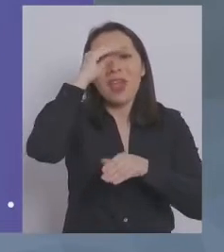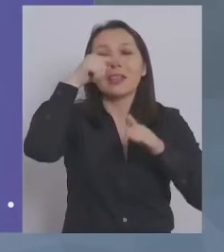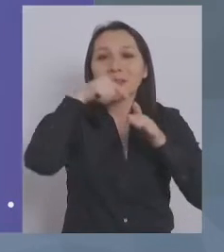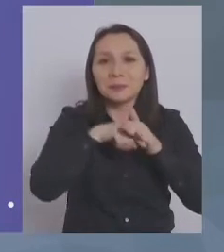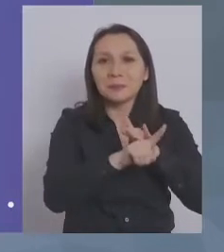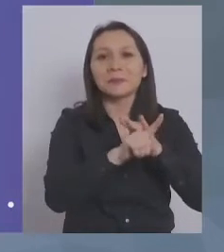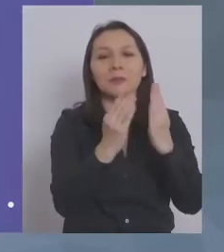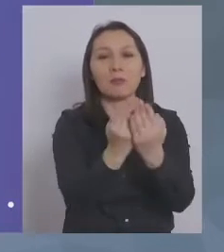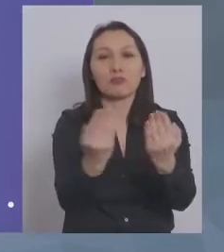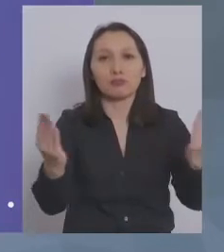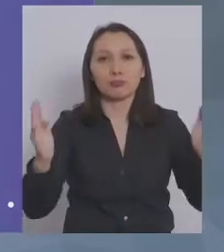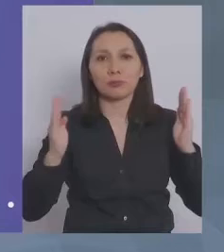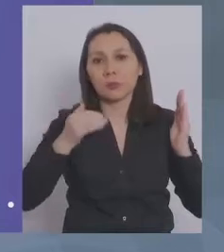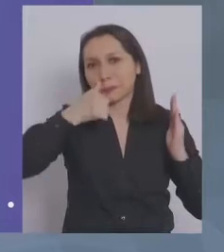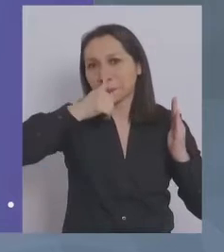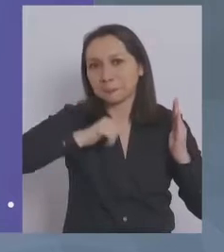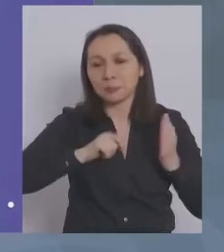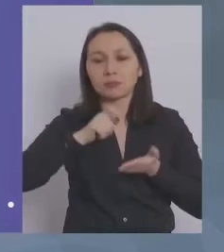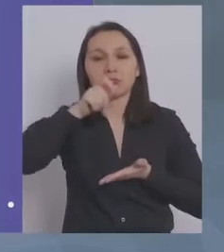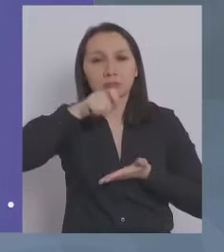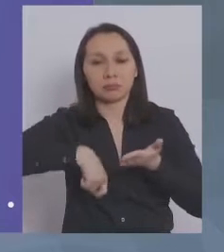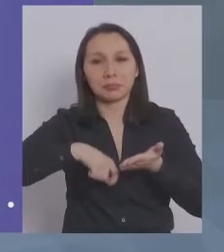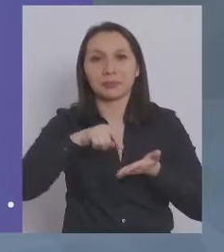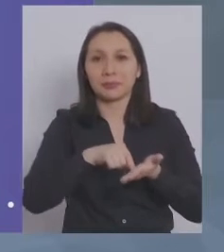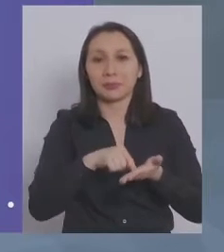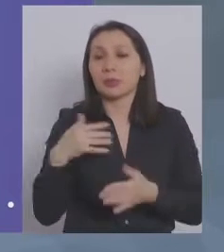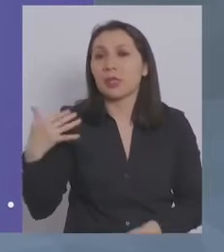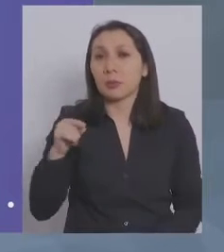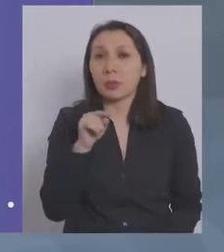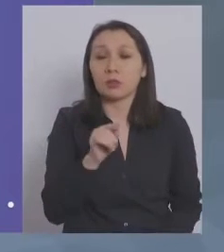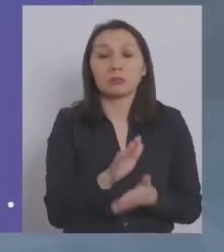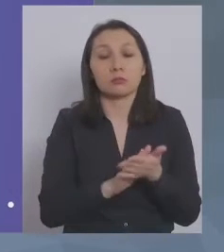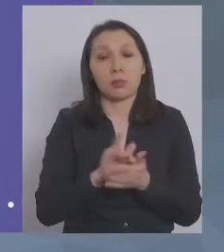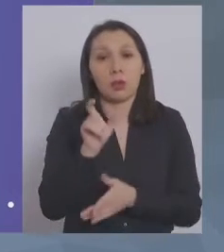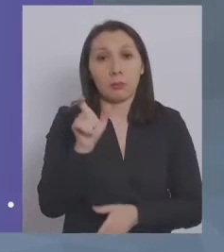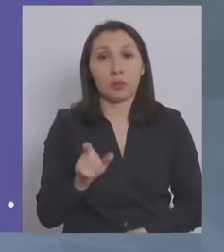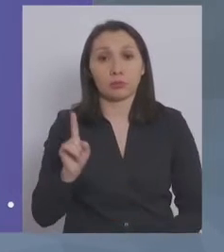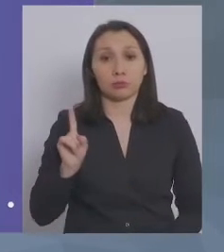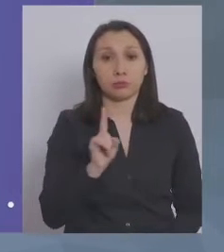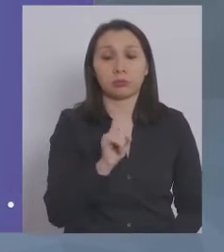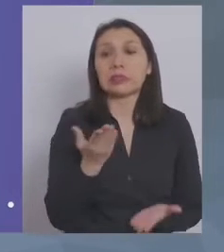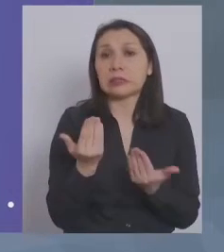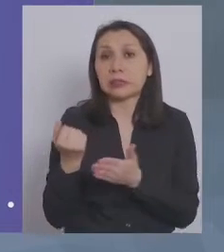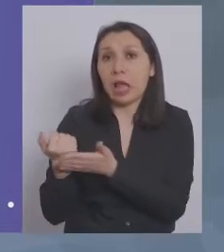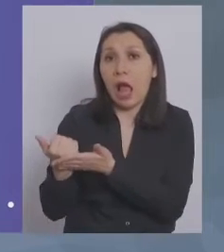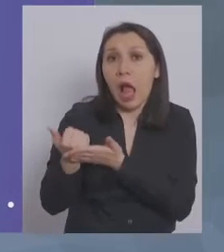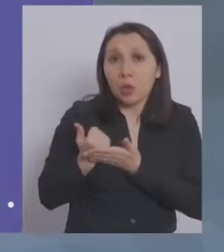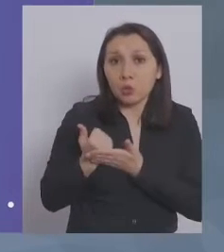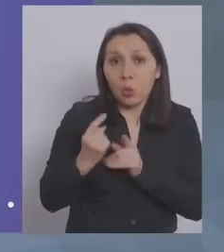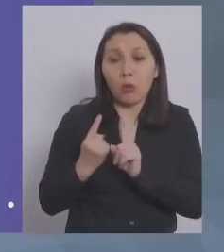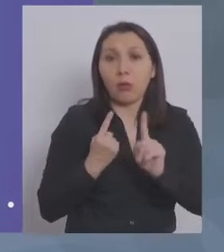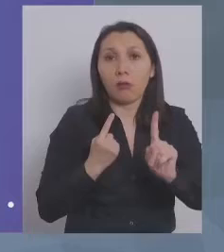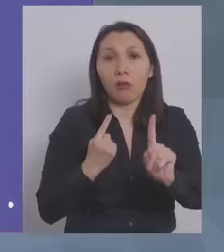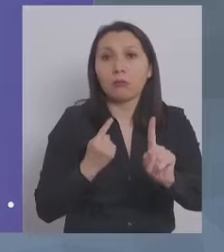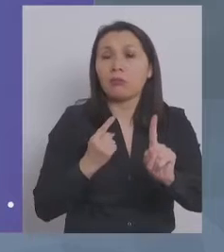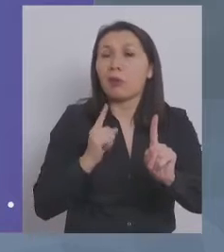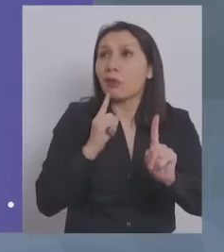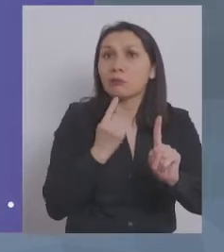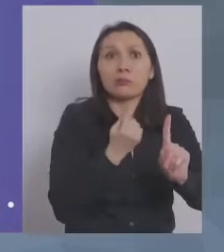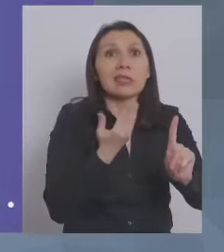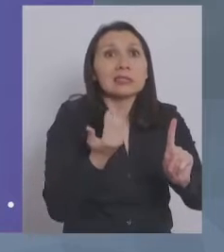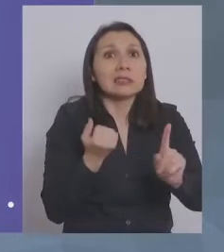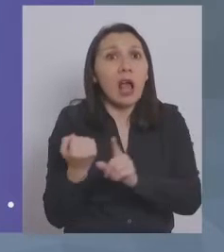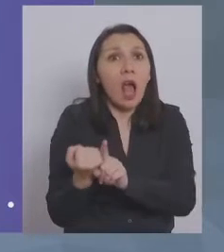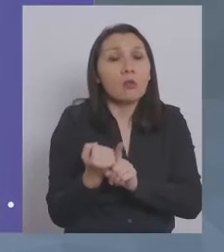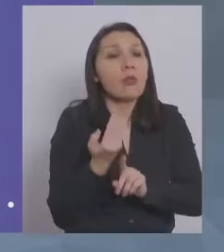a la caseta secreta. Es importante esto porque si una persona que requiere voto asistido va solo, le puede pedir ayuda